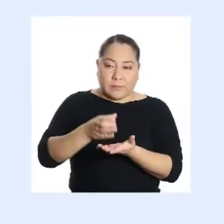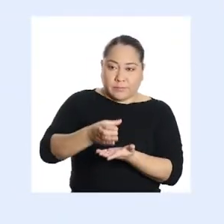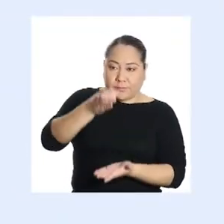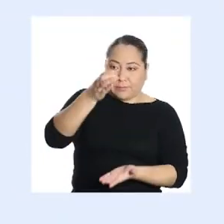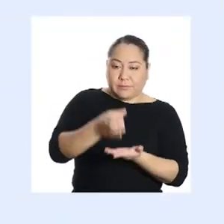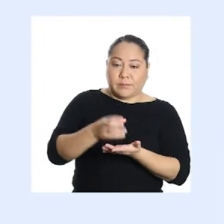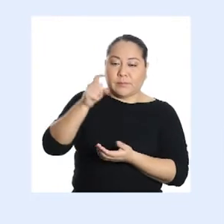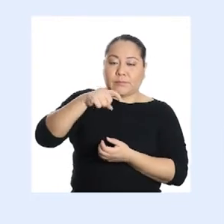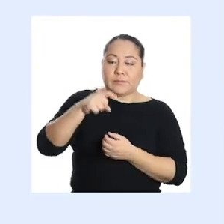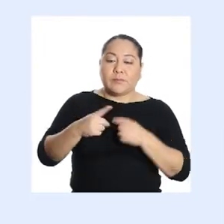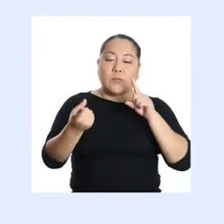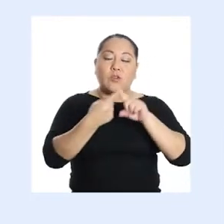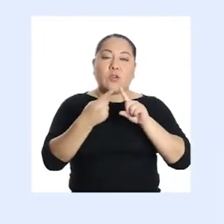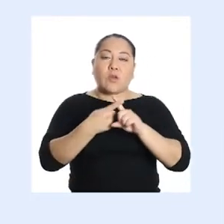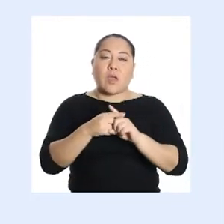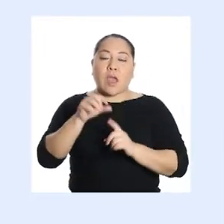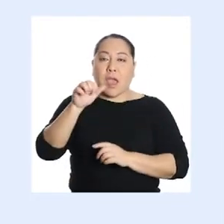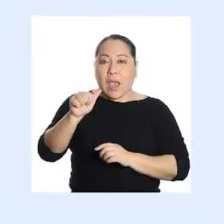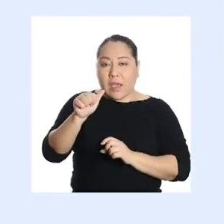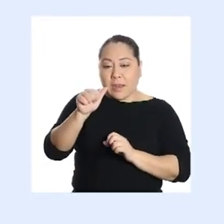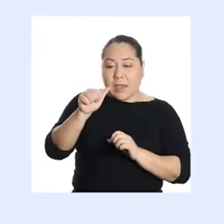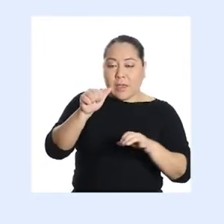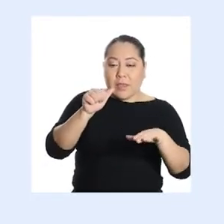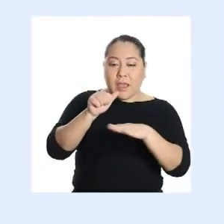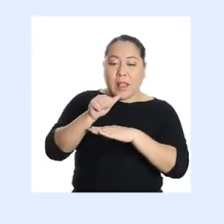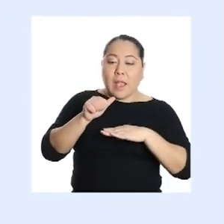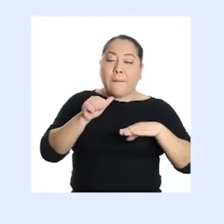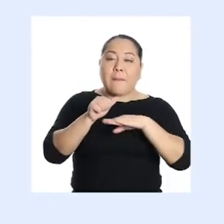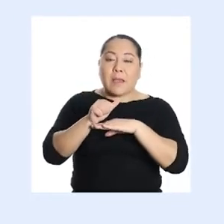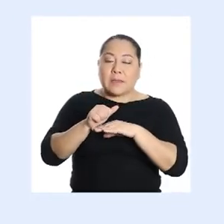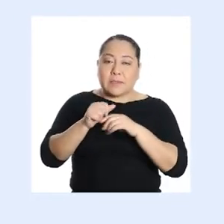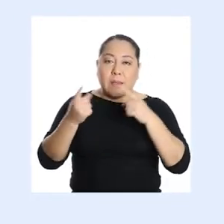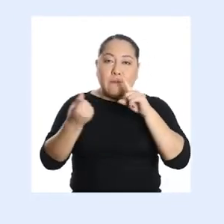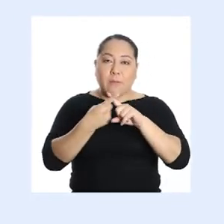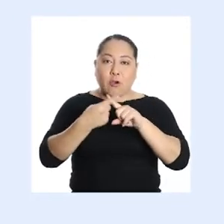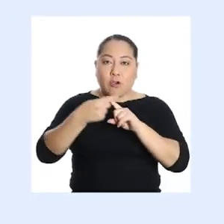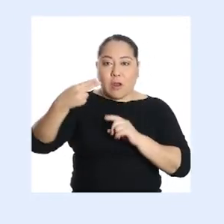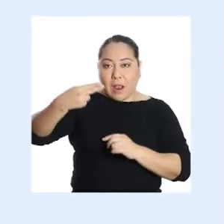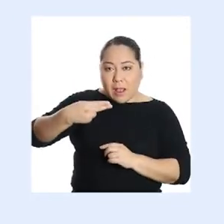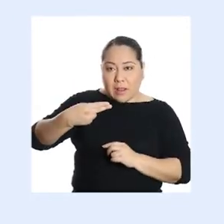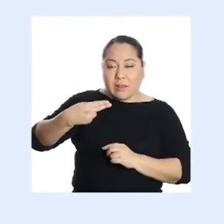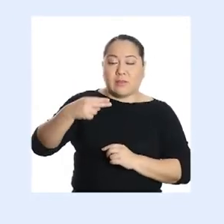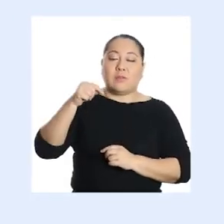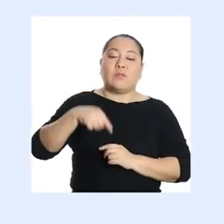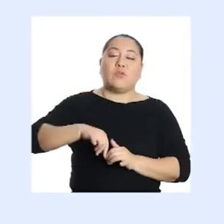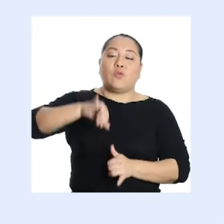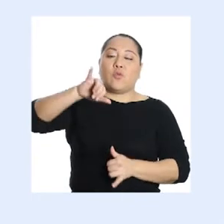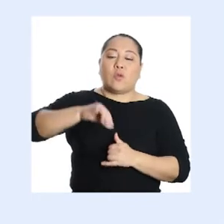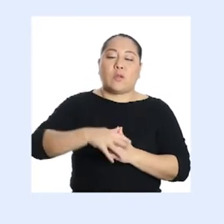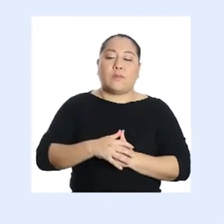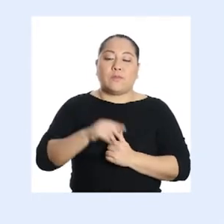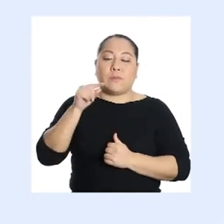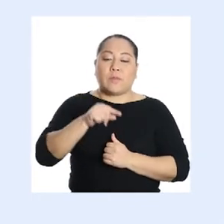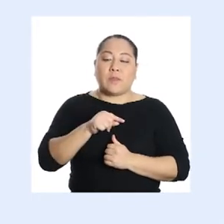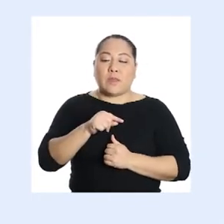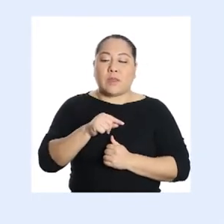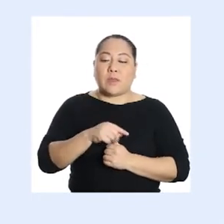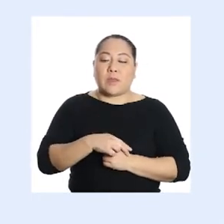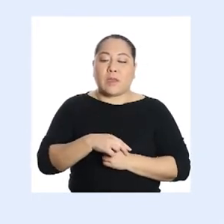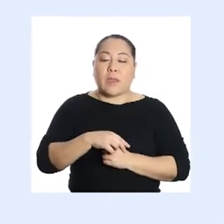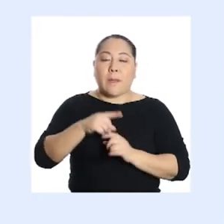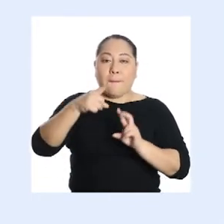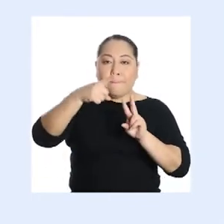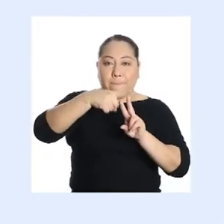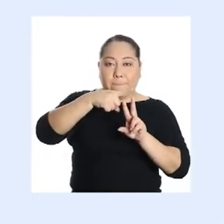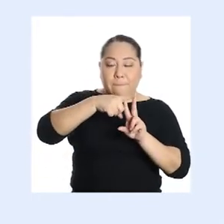cilindro, necesitamos multiplicar el área de la base por la altura. Entonces, el volumen es igual al área del